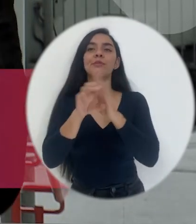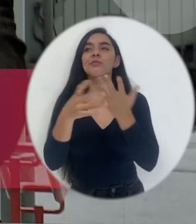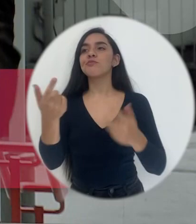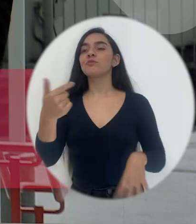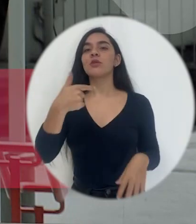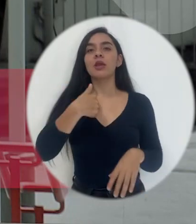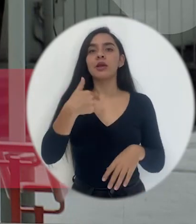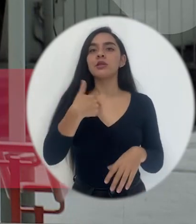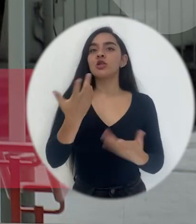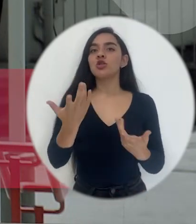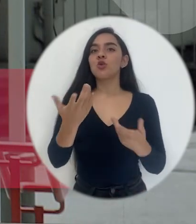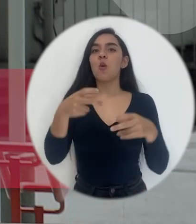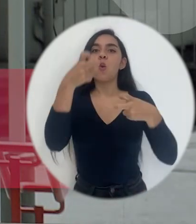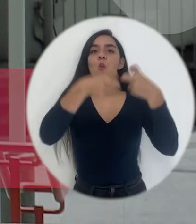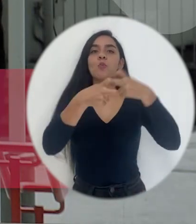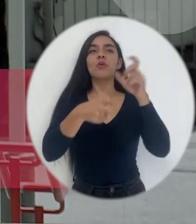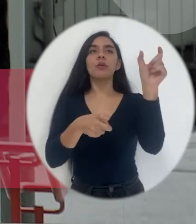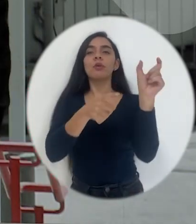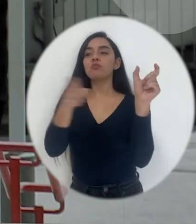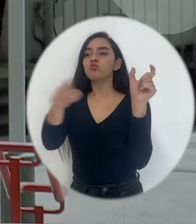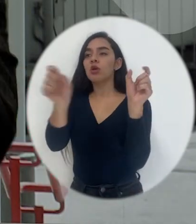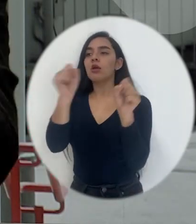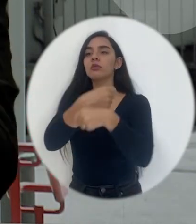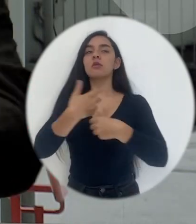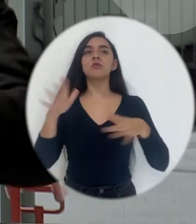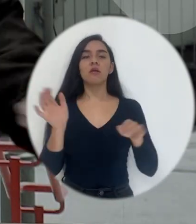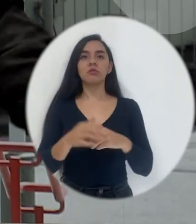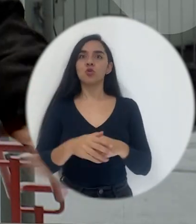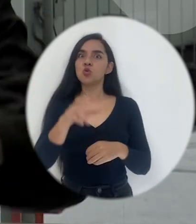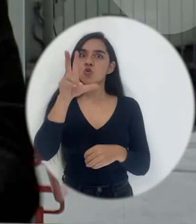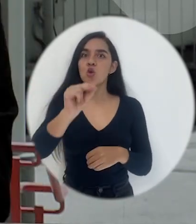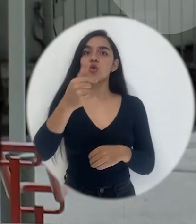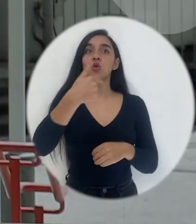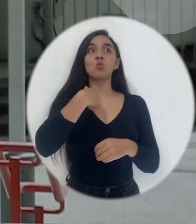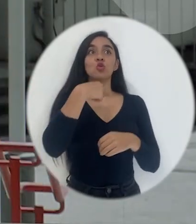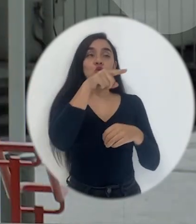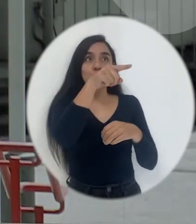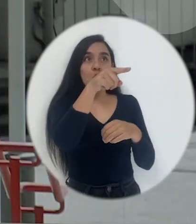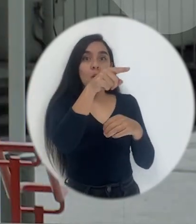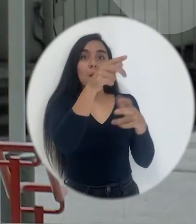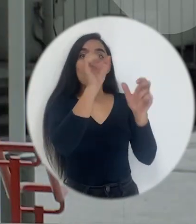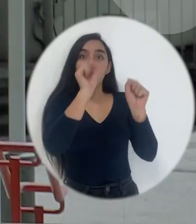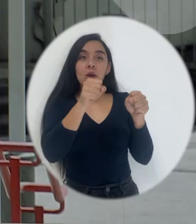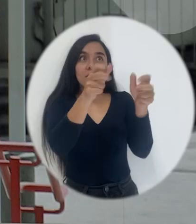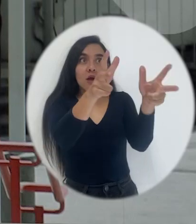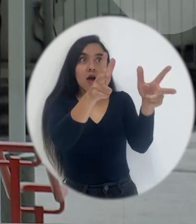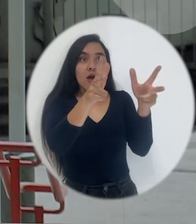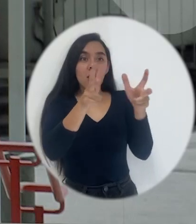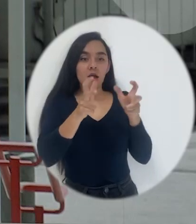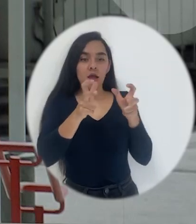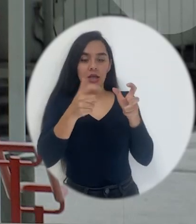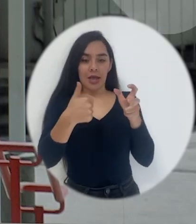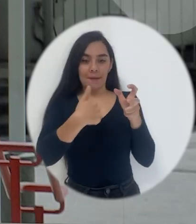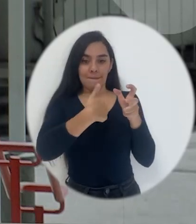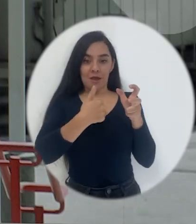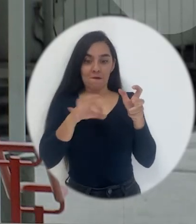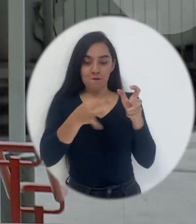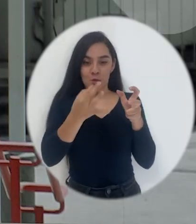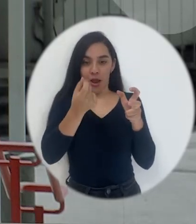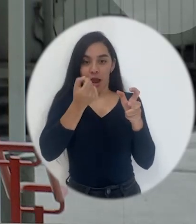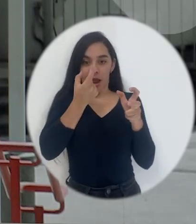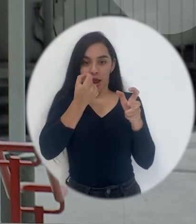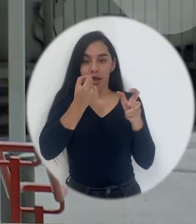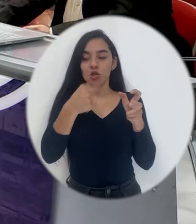trabajen? Si les explico, y les explico bien bonito, y pueden reproducir y hacerlo. Y es que es eso, reproducir. Exacto. Entonces... sin